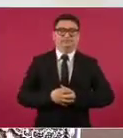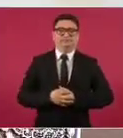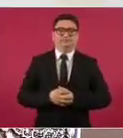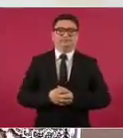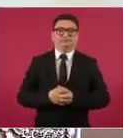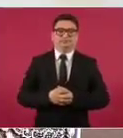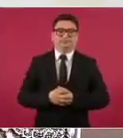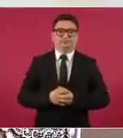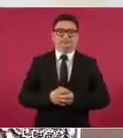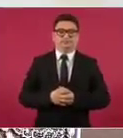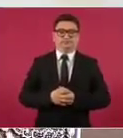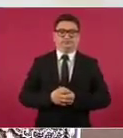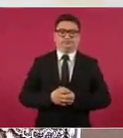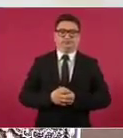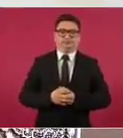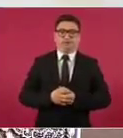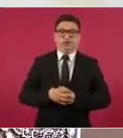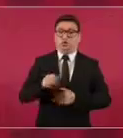No hay.